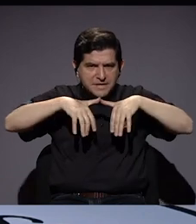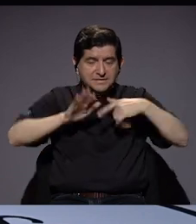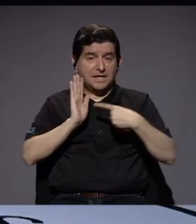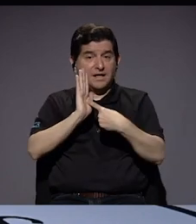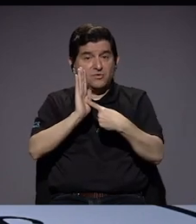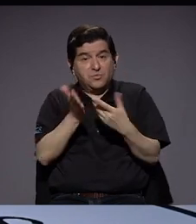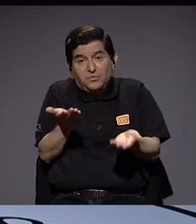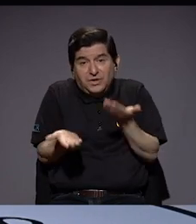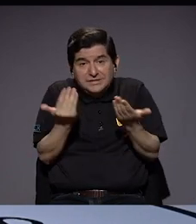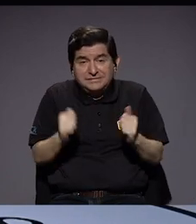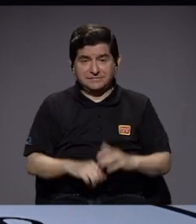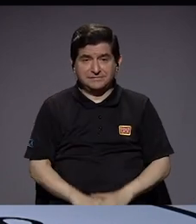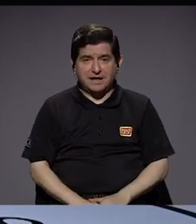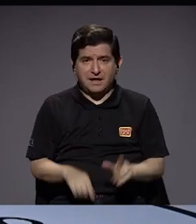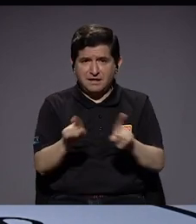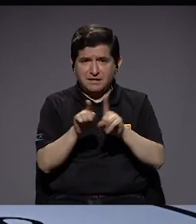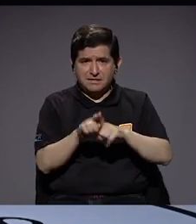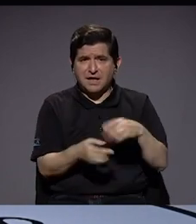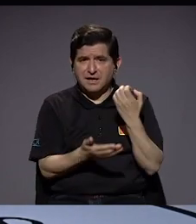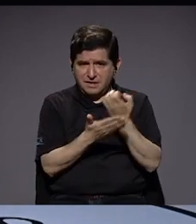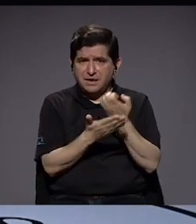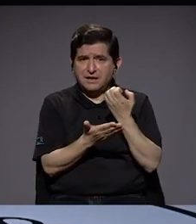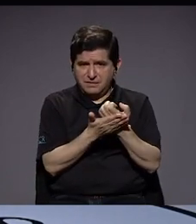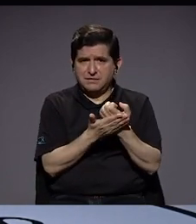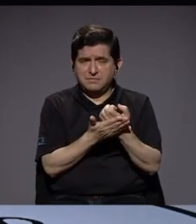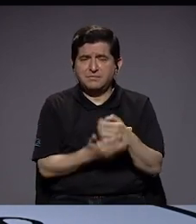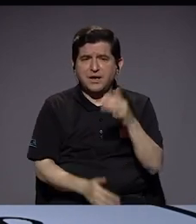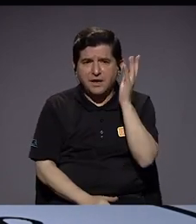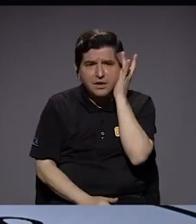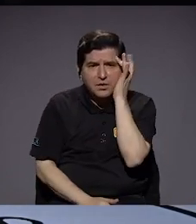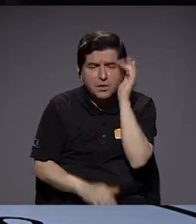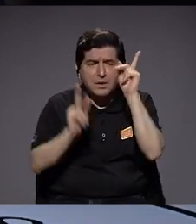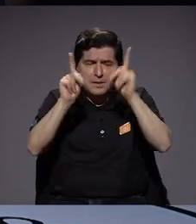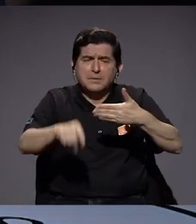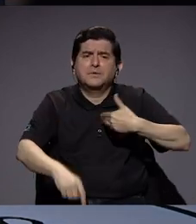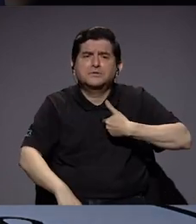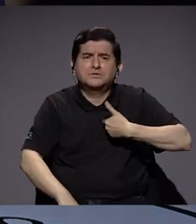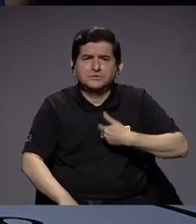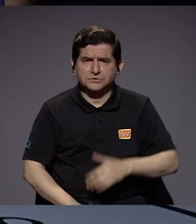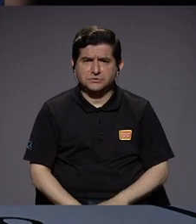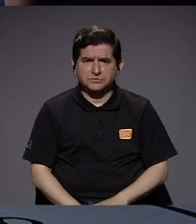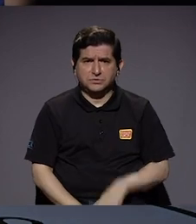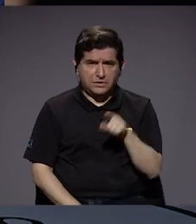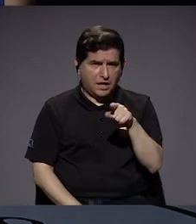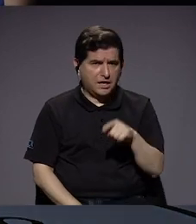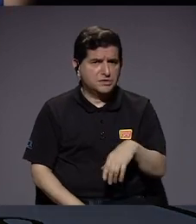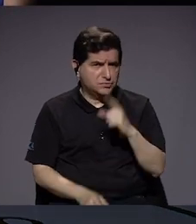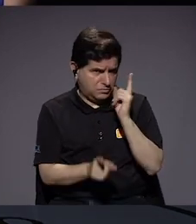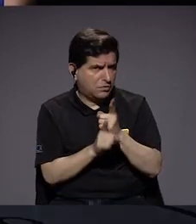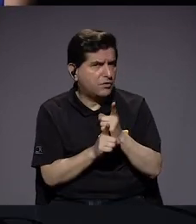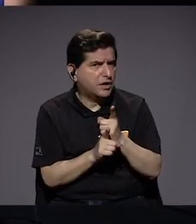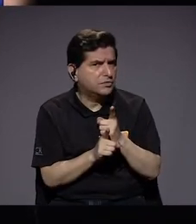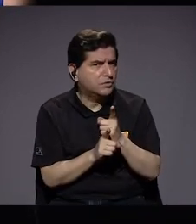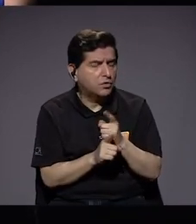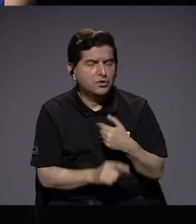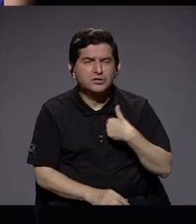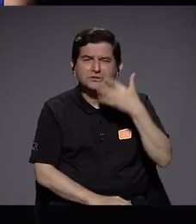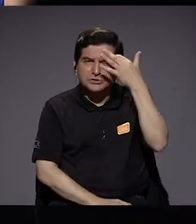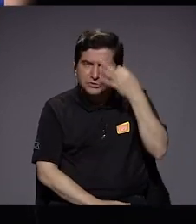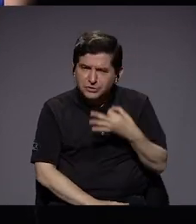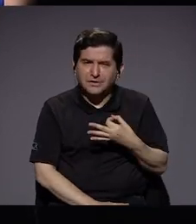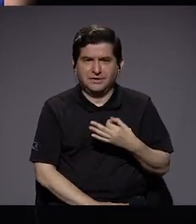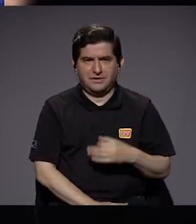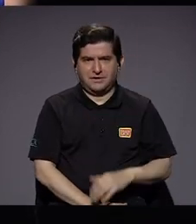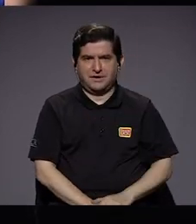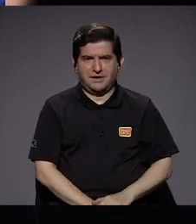indicios de eso. También en lo económico ha sido una de las preocupaciones que la gente tiene. ¿Eso no lo ve válido? Me parece que es